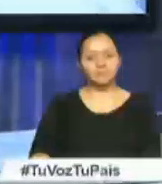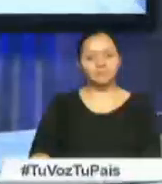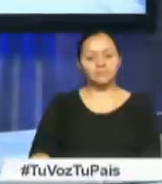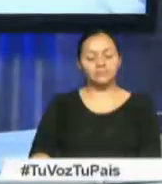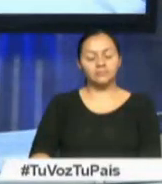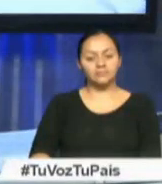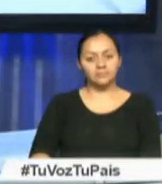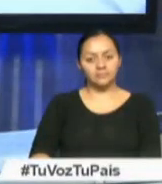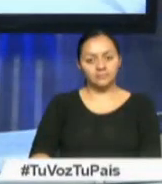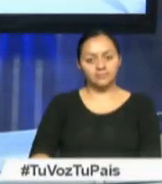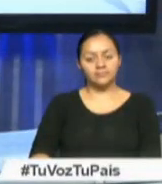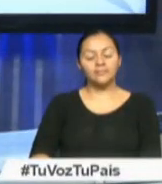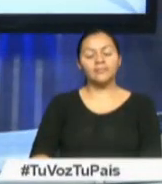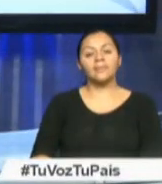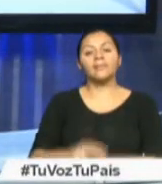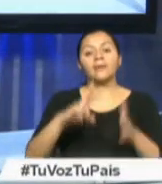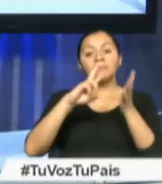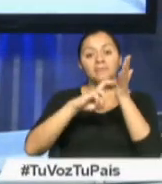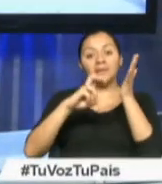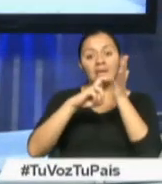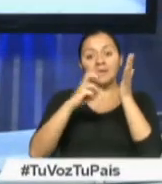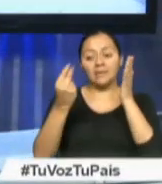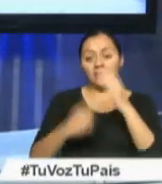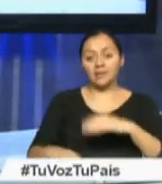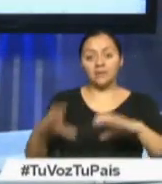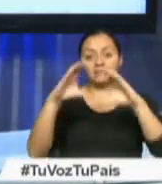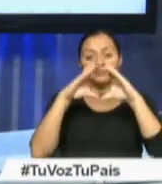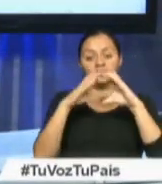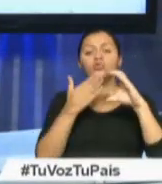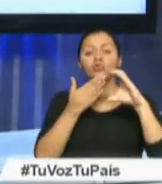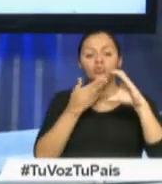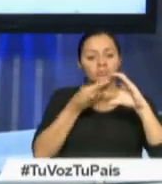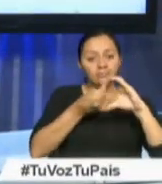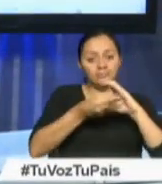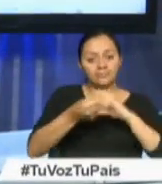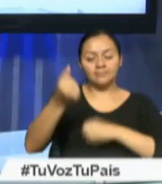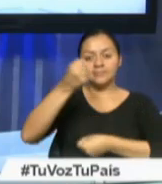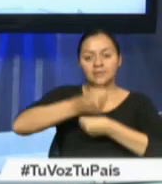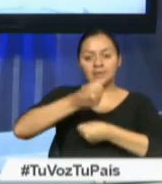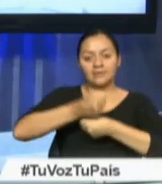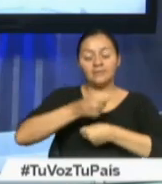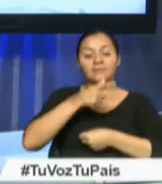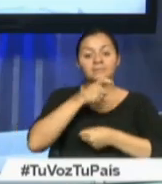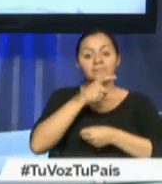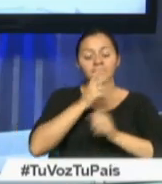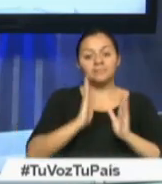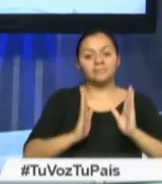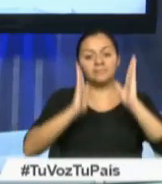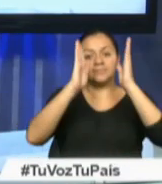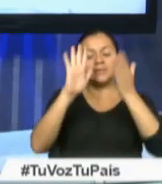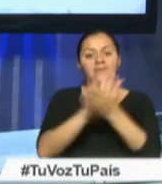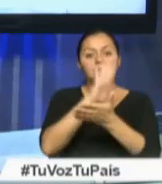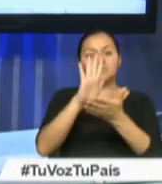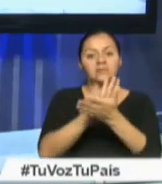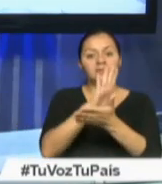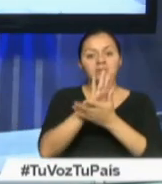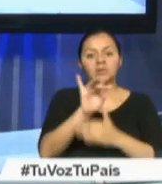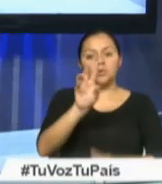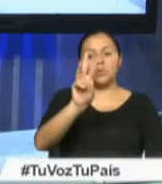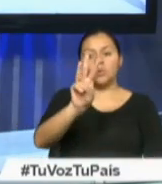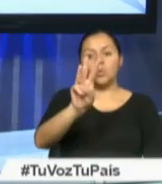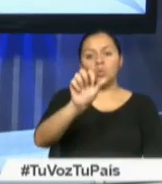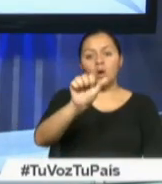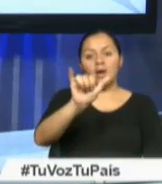Las regalías mineras se convierten en obras para los ciudadanos Este es el caso de la unidad educativa Guayasimi